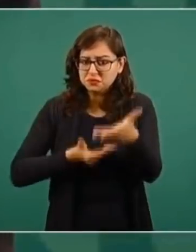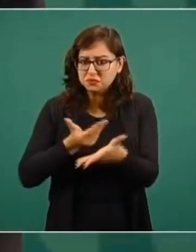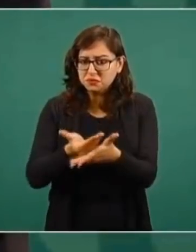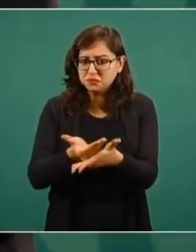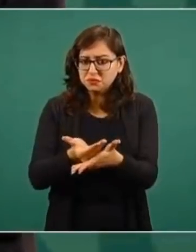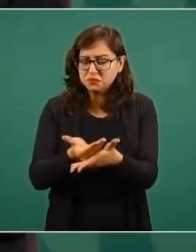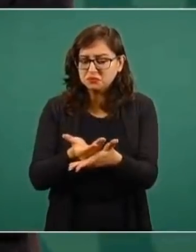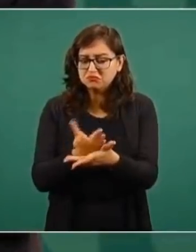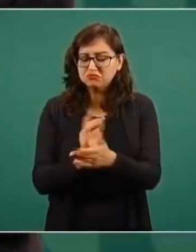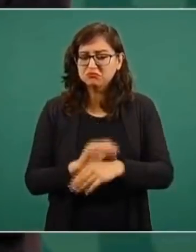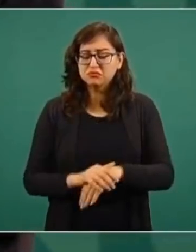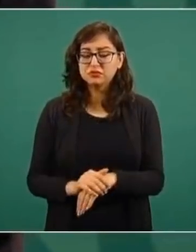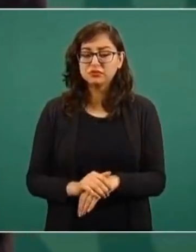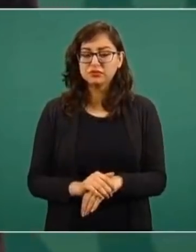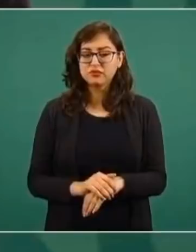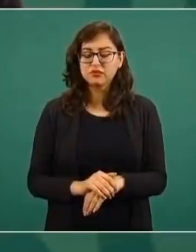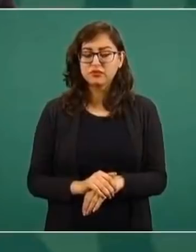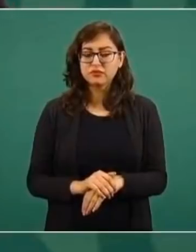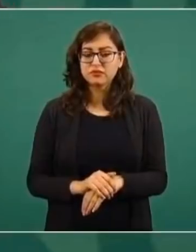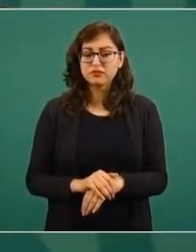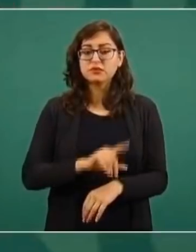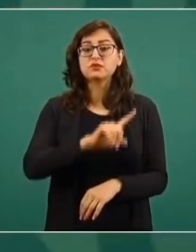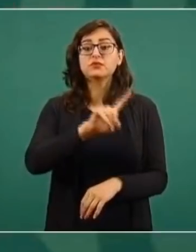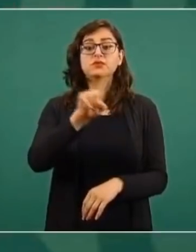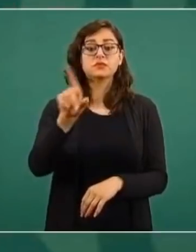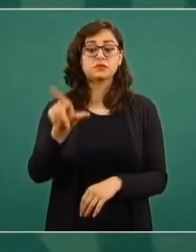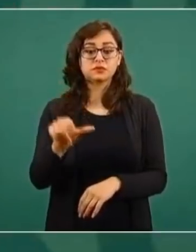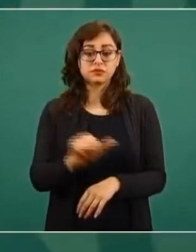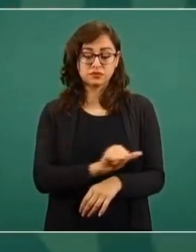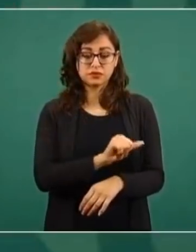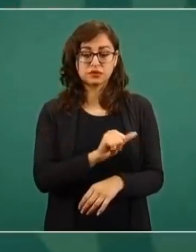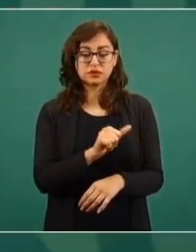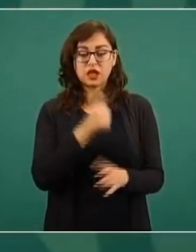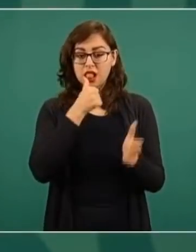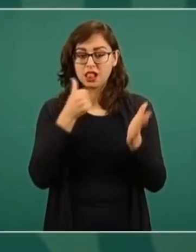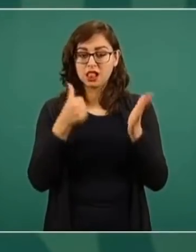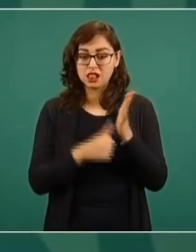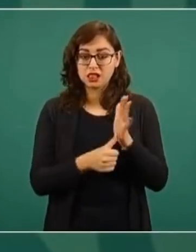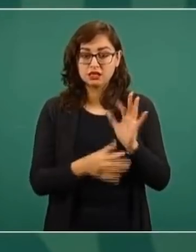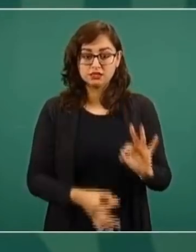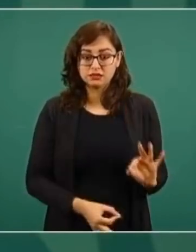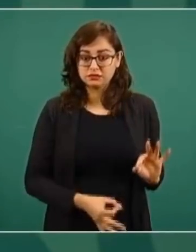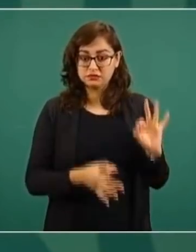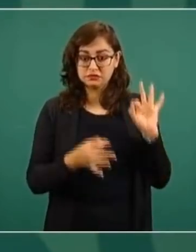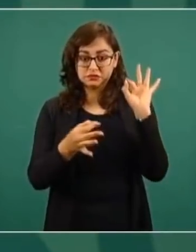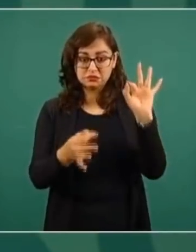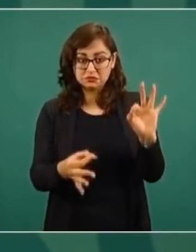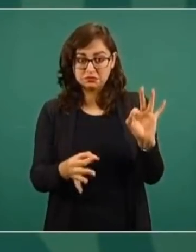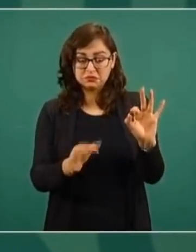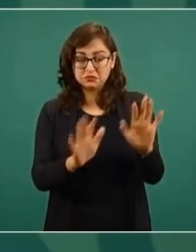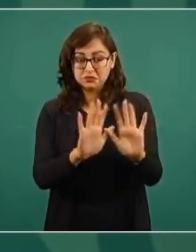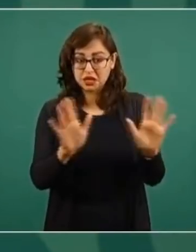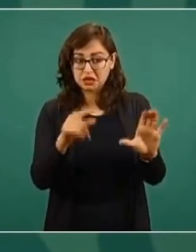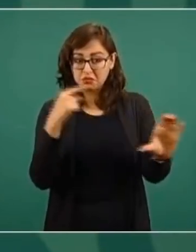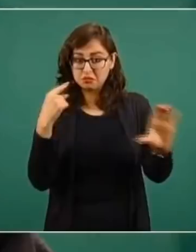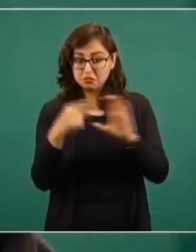Después que se envió esta carta, ya pasó la tormenta,